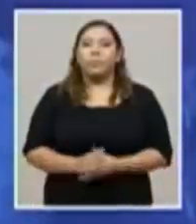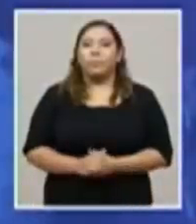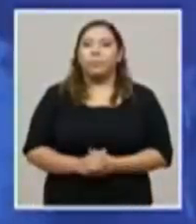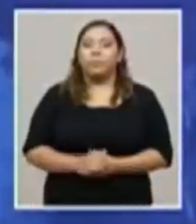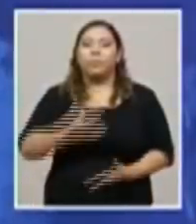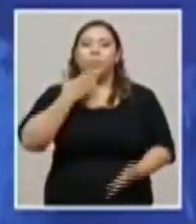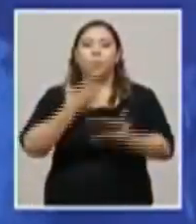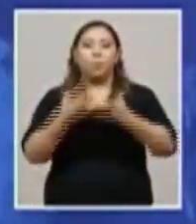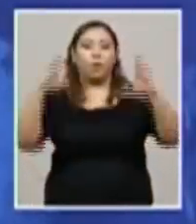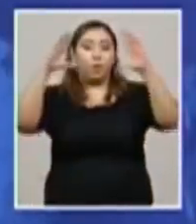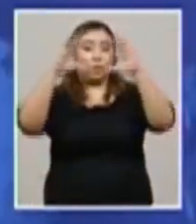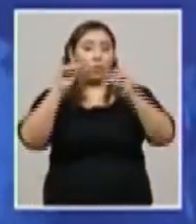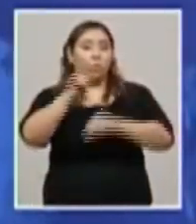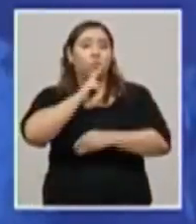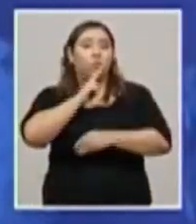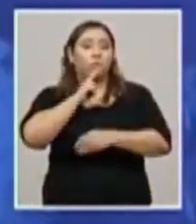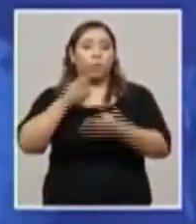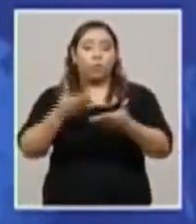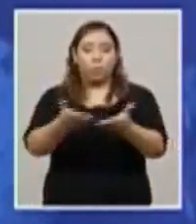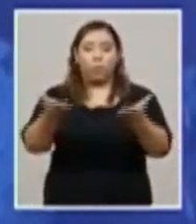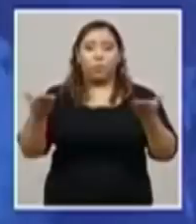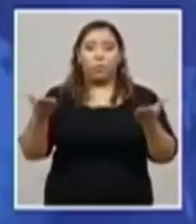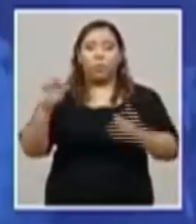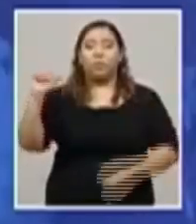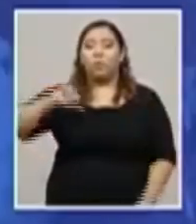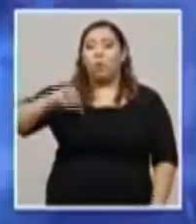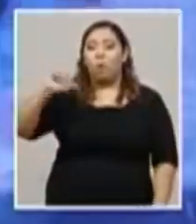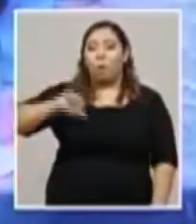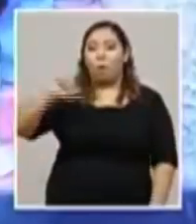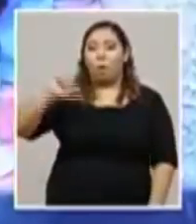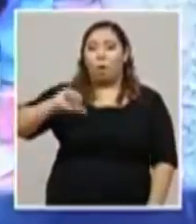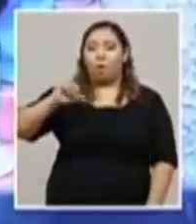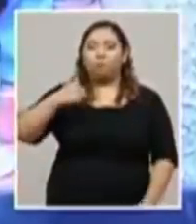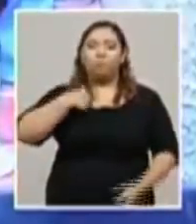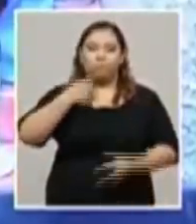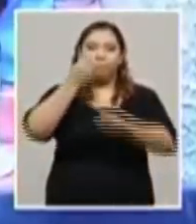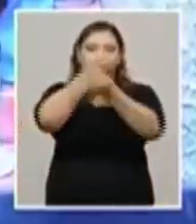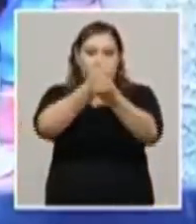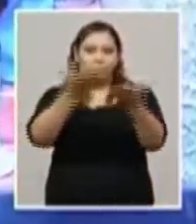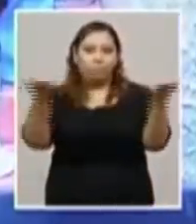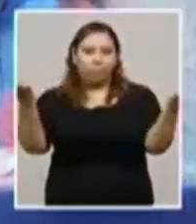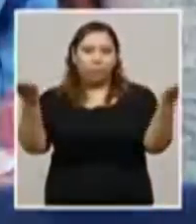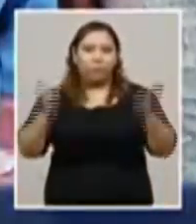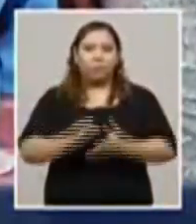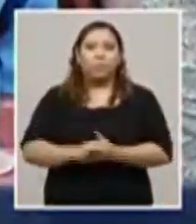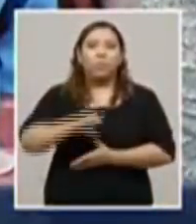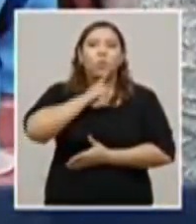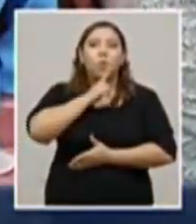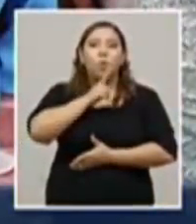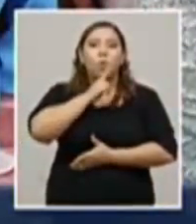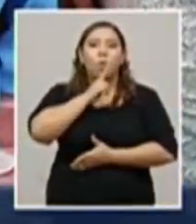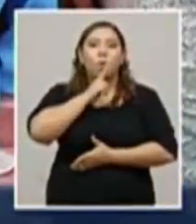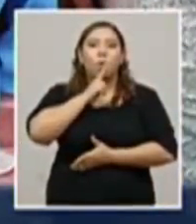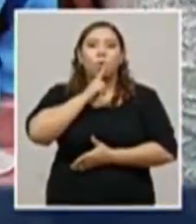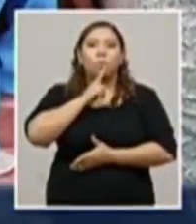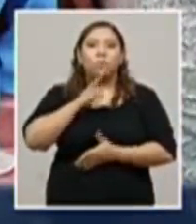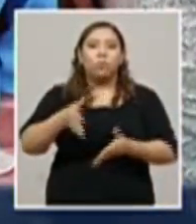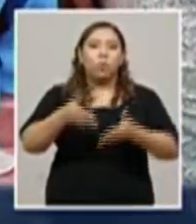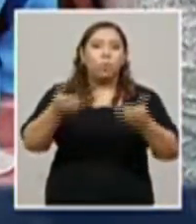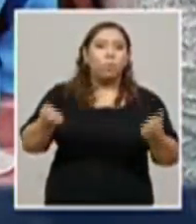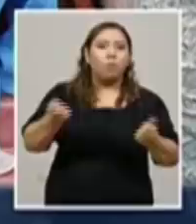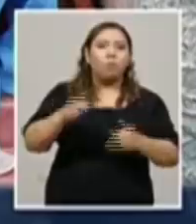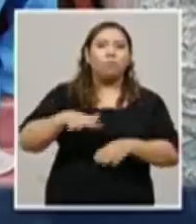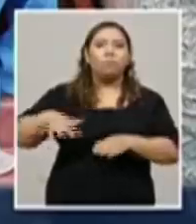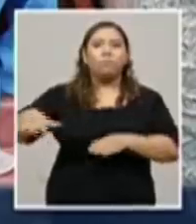Buenas noches, pueblo hondureño. El día de hoy vengo a compartir con ustedes la situación actual de coronavirus